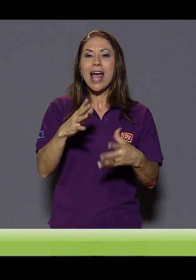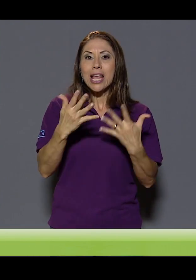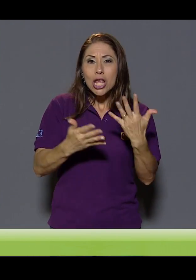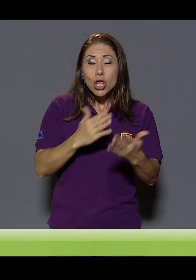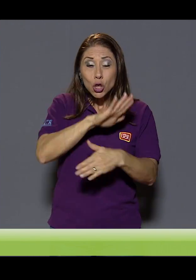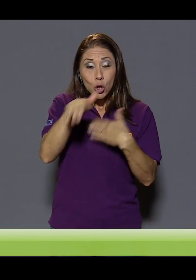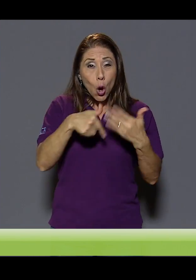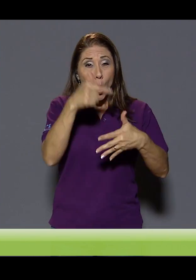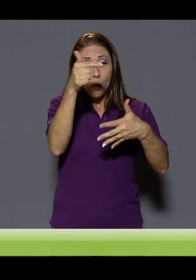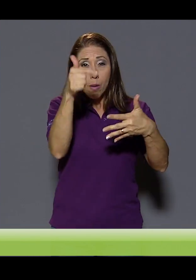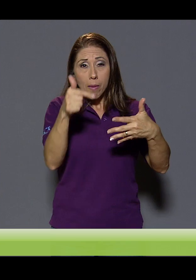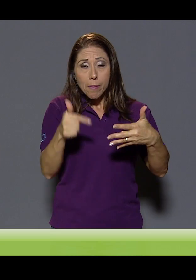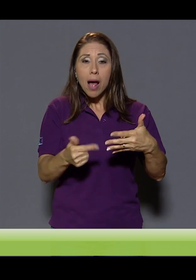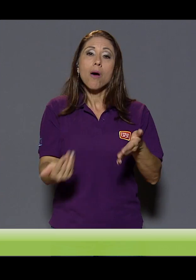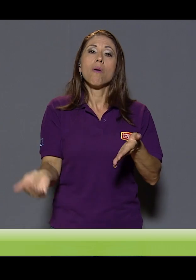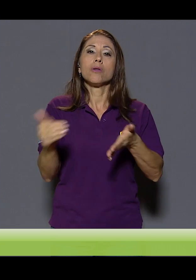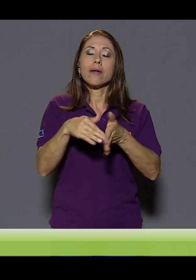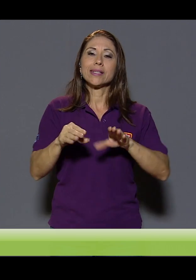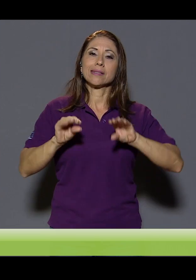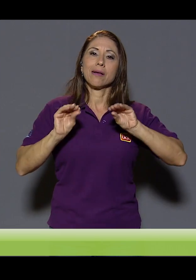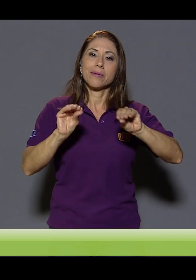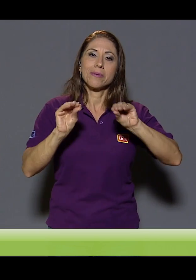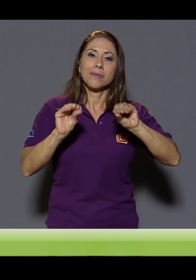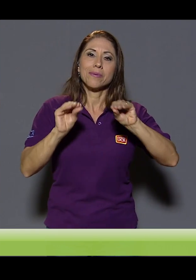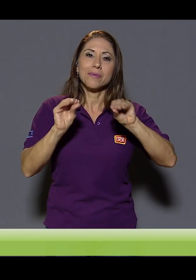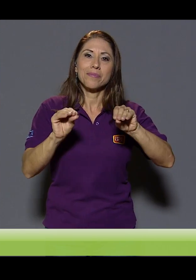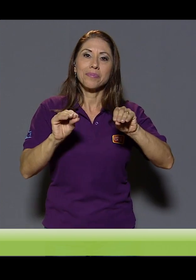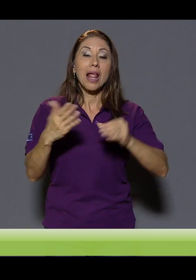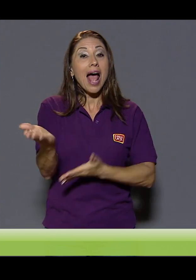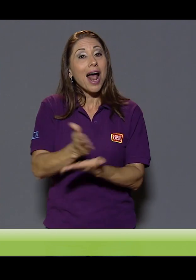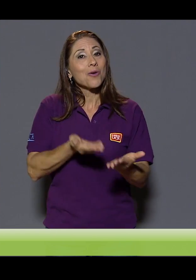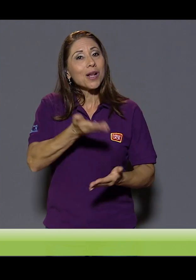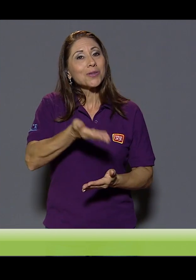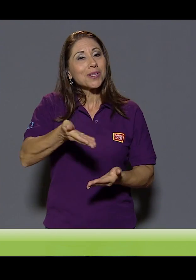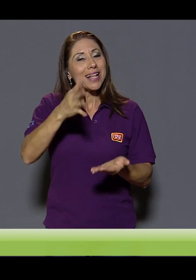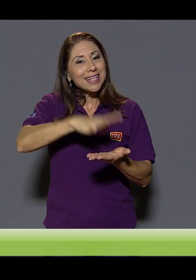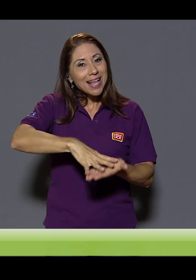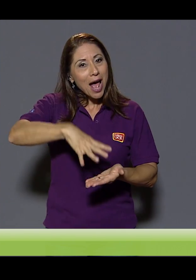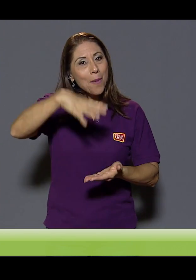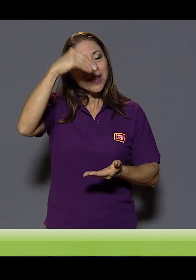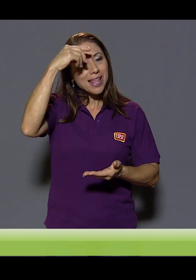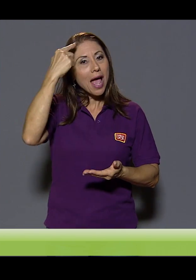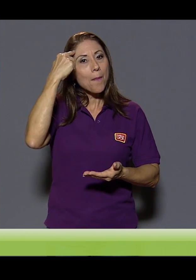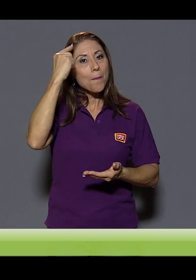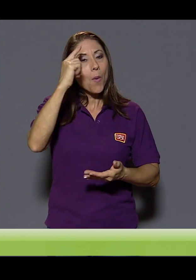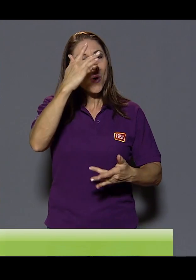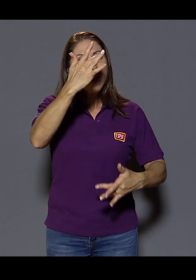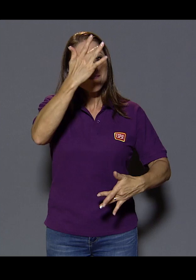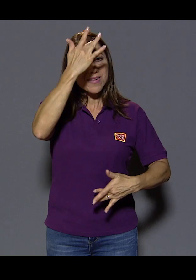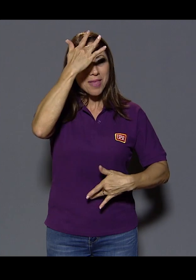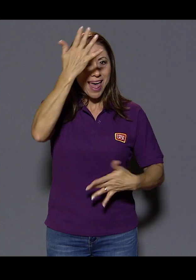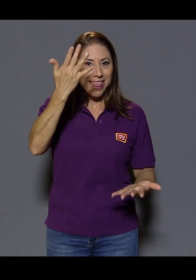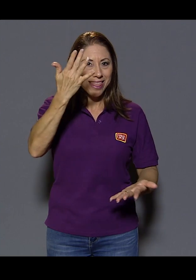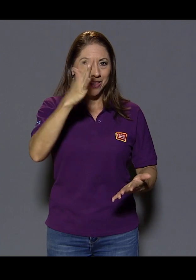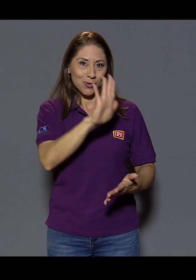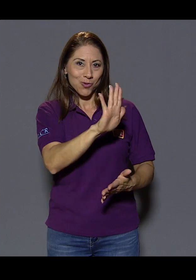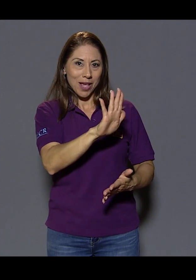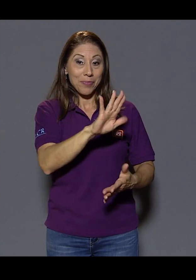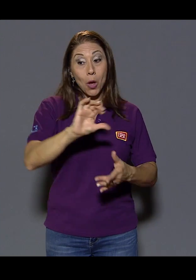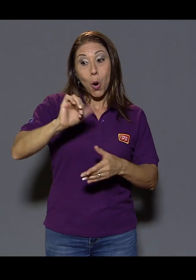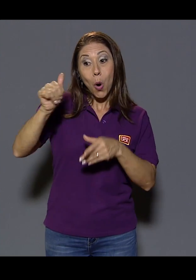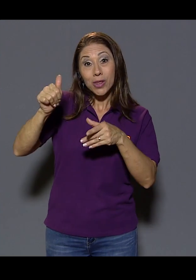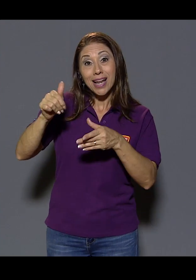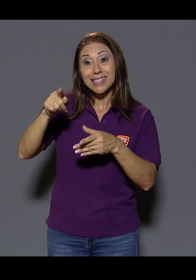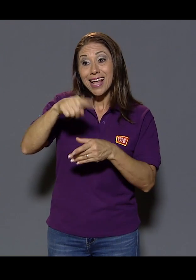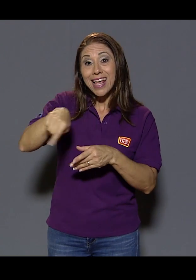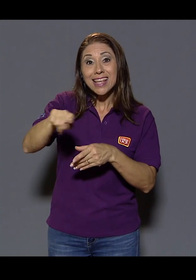todo eso había que volvérselo a enseñar. Unas cosas las aprendía por la enfermedad y otras cosas por el convivir solo